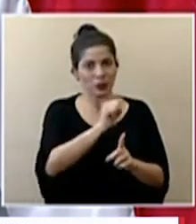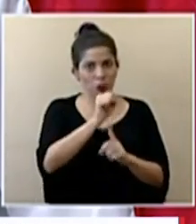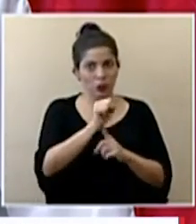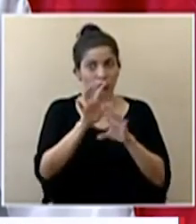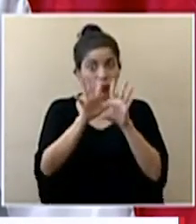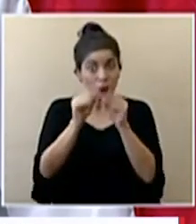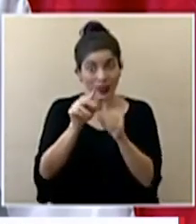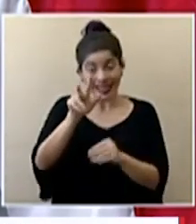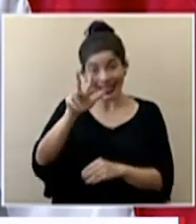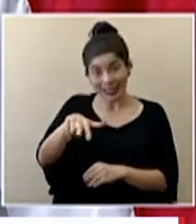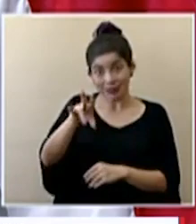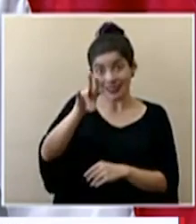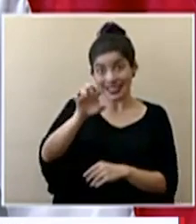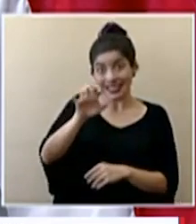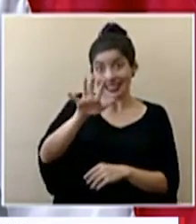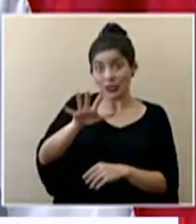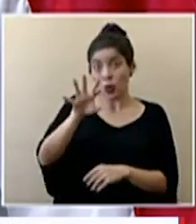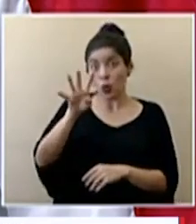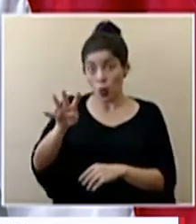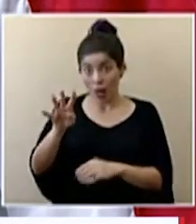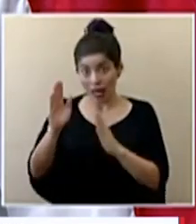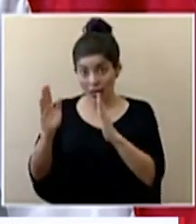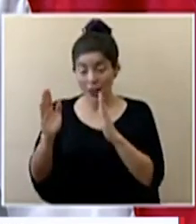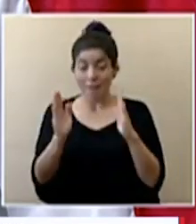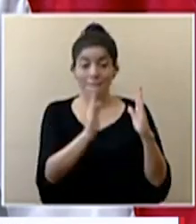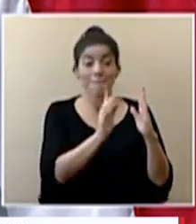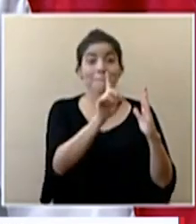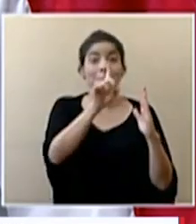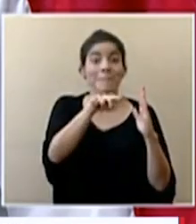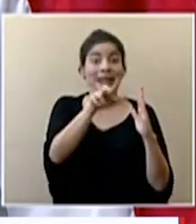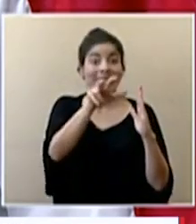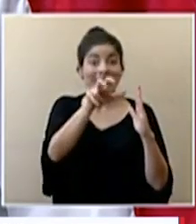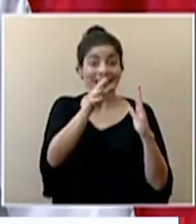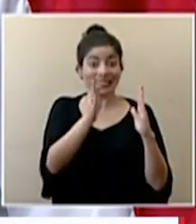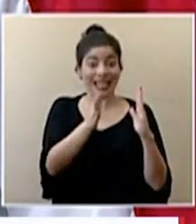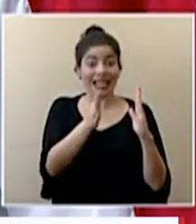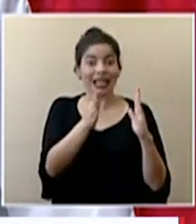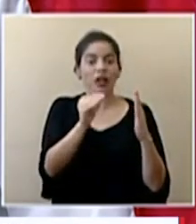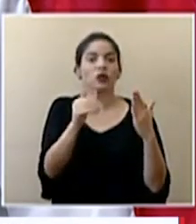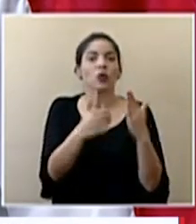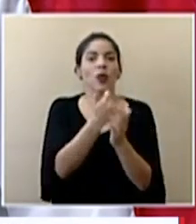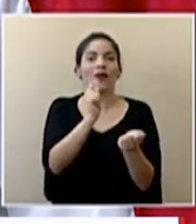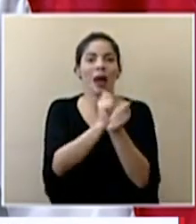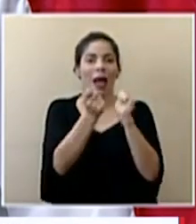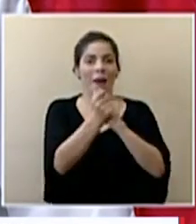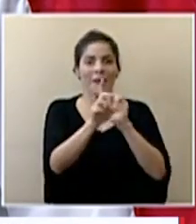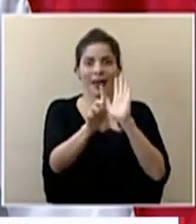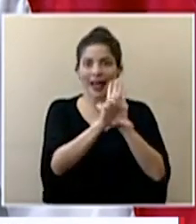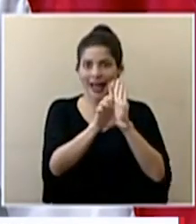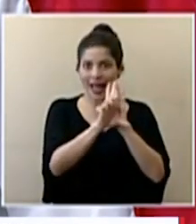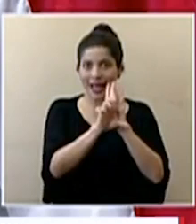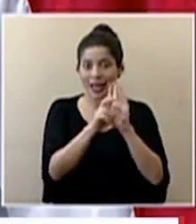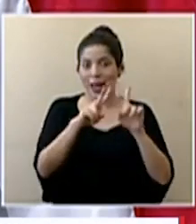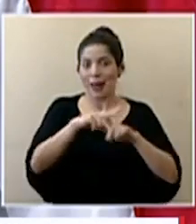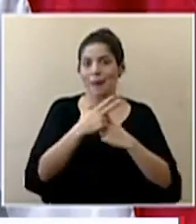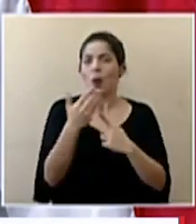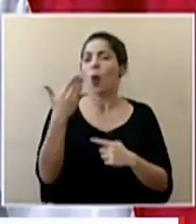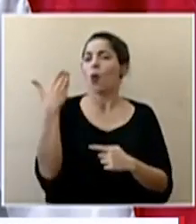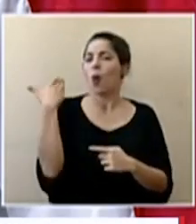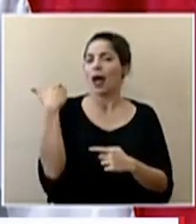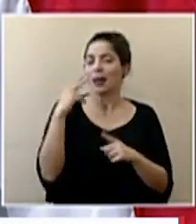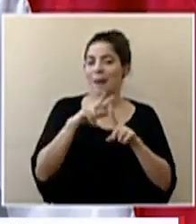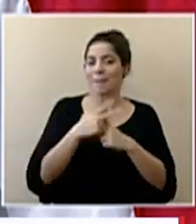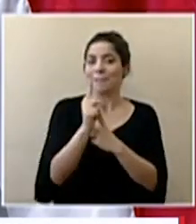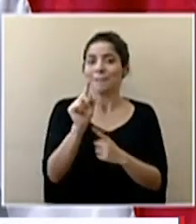De estas 3,754, 1,300 fueron con la nueva modificación a la ley que empezó a funcionar a